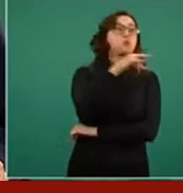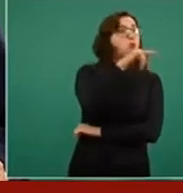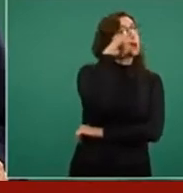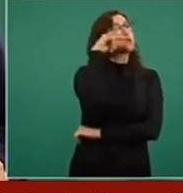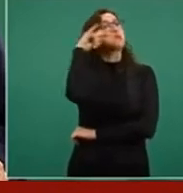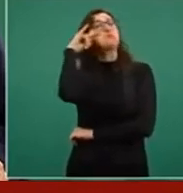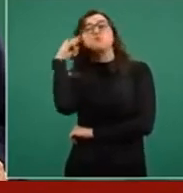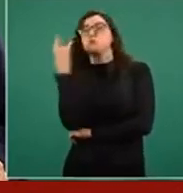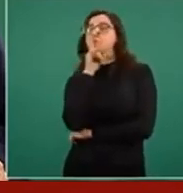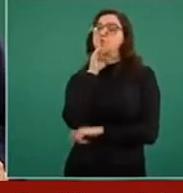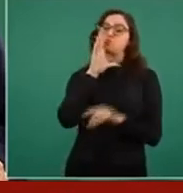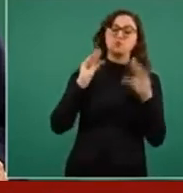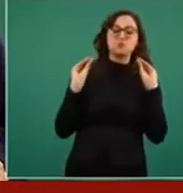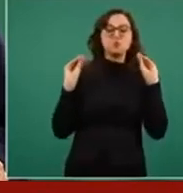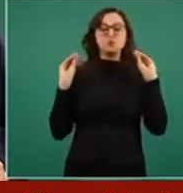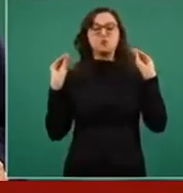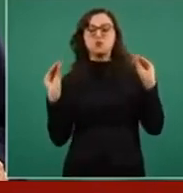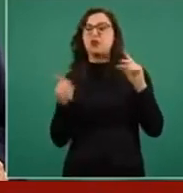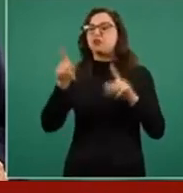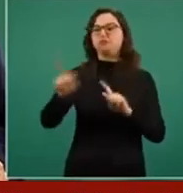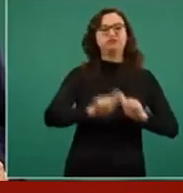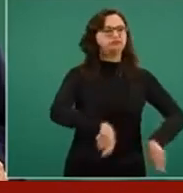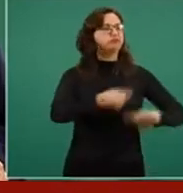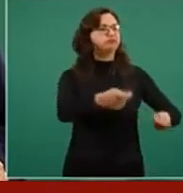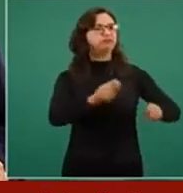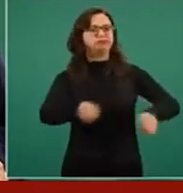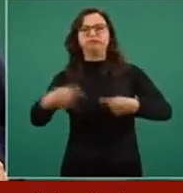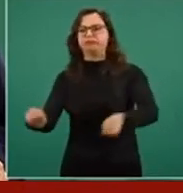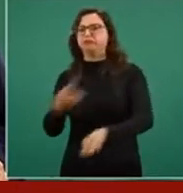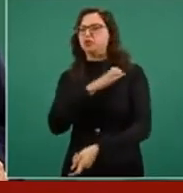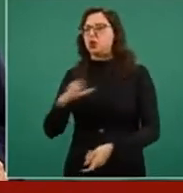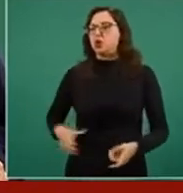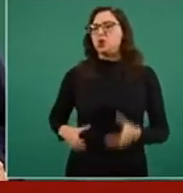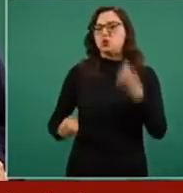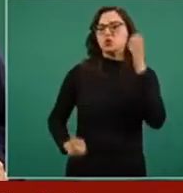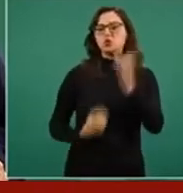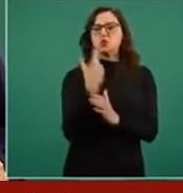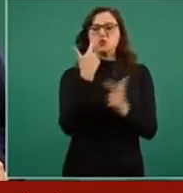entregaba candidaturas, registros para nuevos partidos.